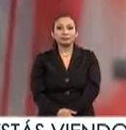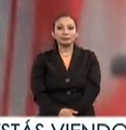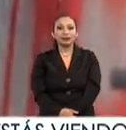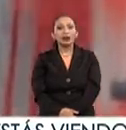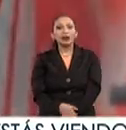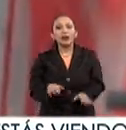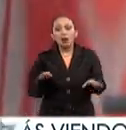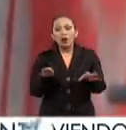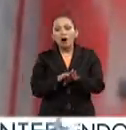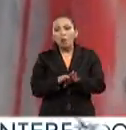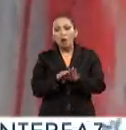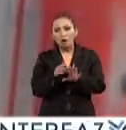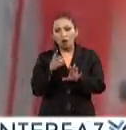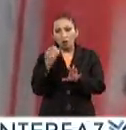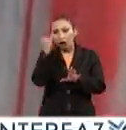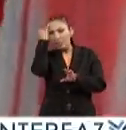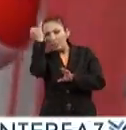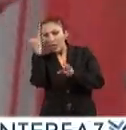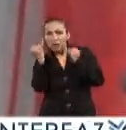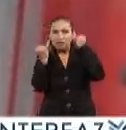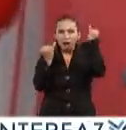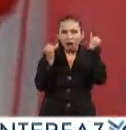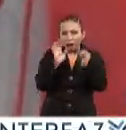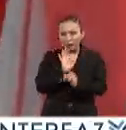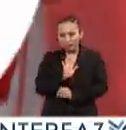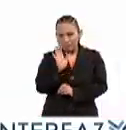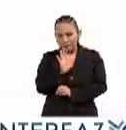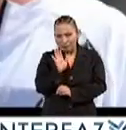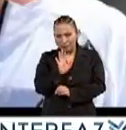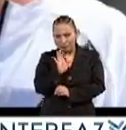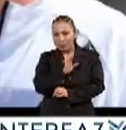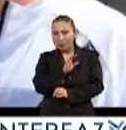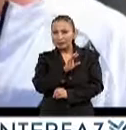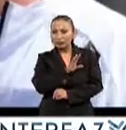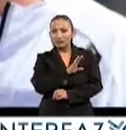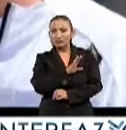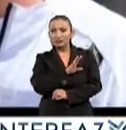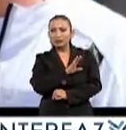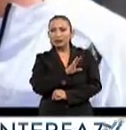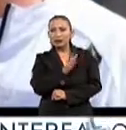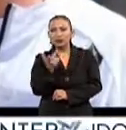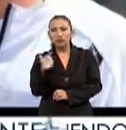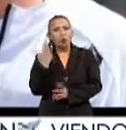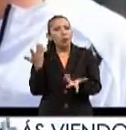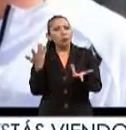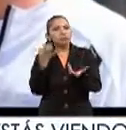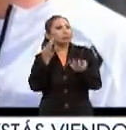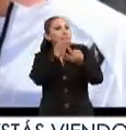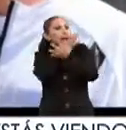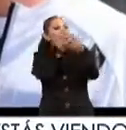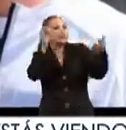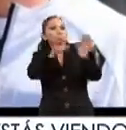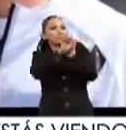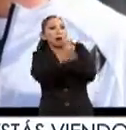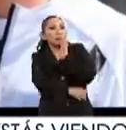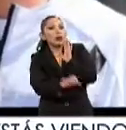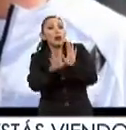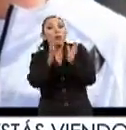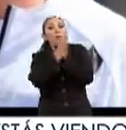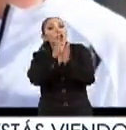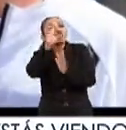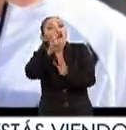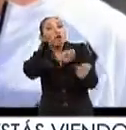como dos ideas similares a lo mejor un anuncio de no tirar